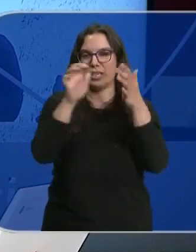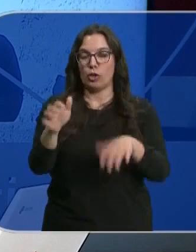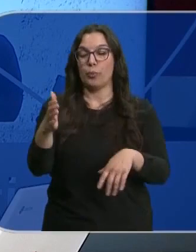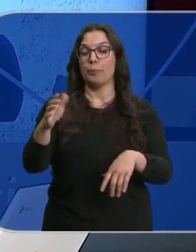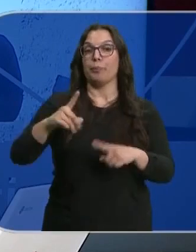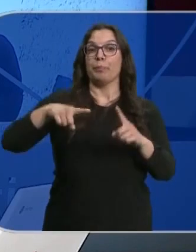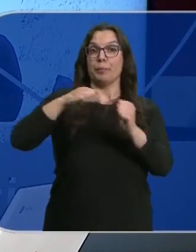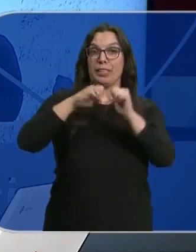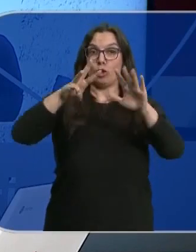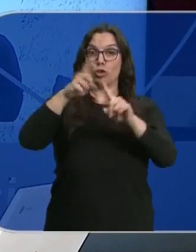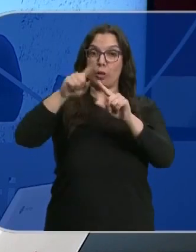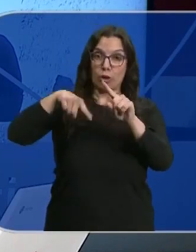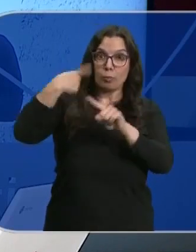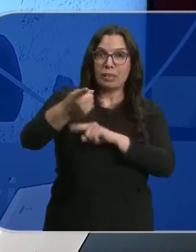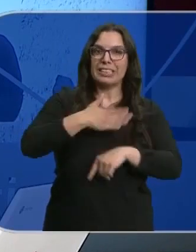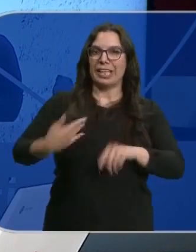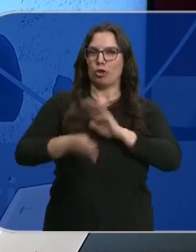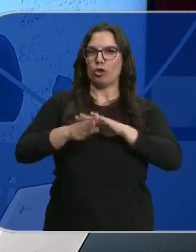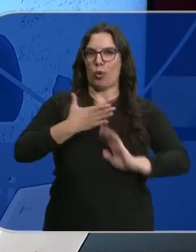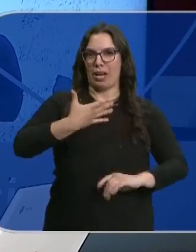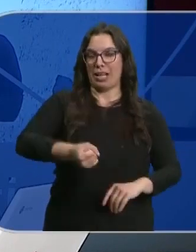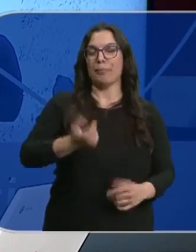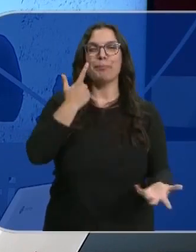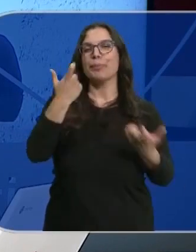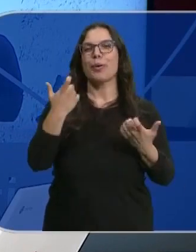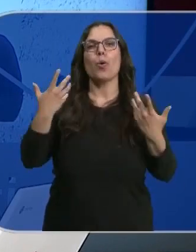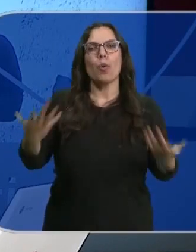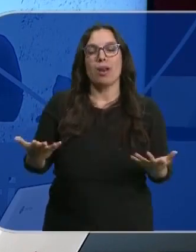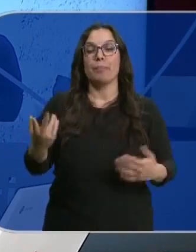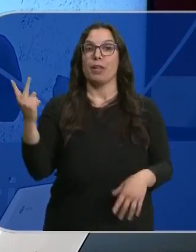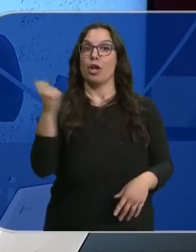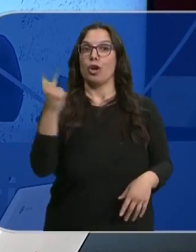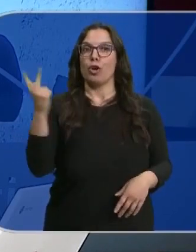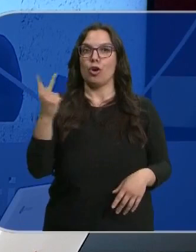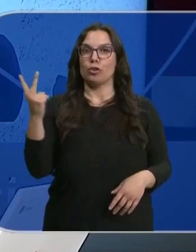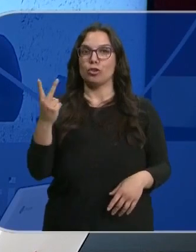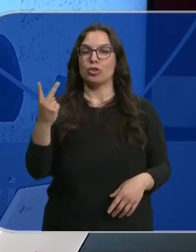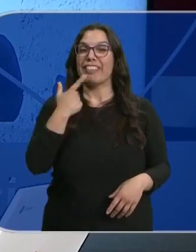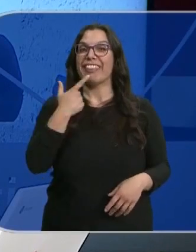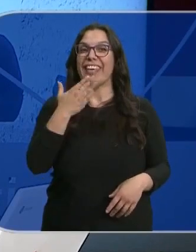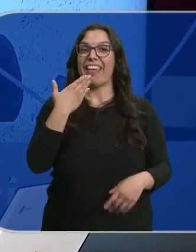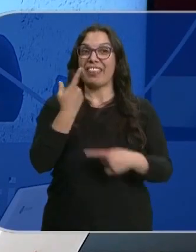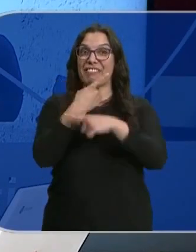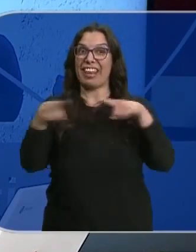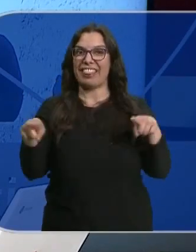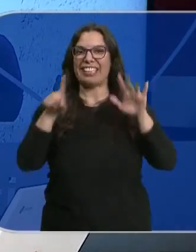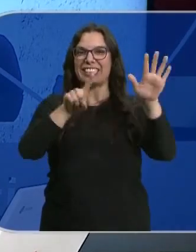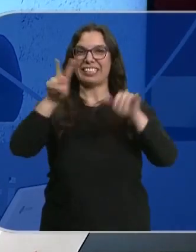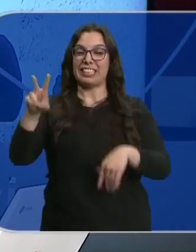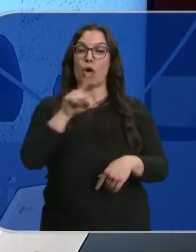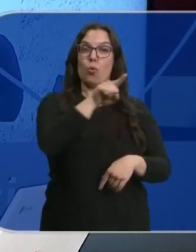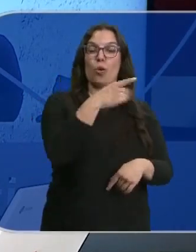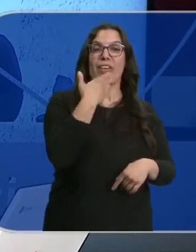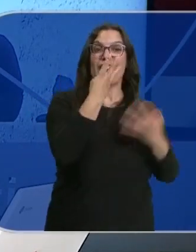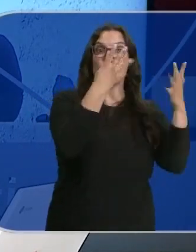León y tras el 28 de mayo pretenden continuar siéndolo. Lo más llamativo es que entre ellos se llevan 67 años porque uno tiene 90 y el otro